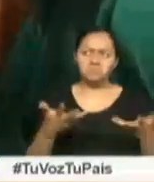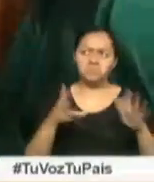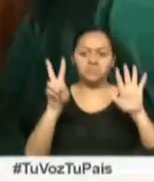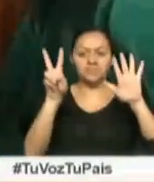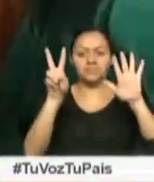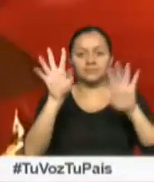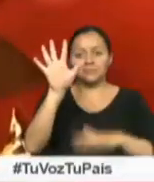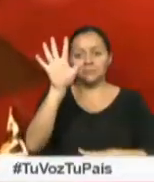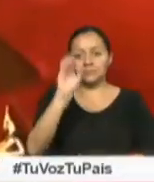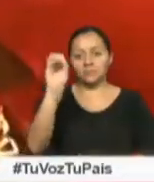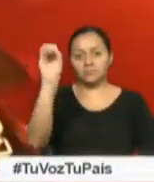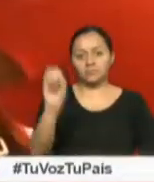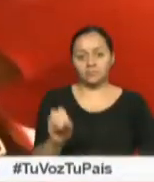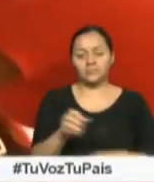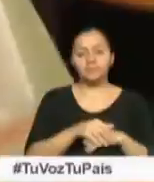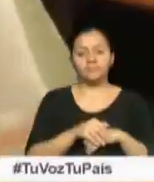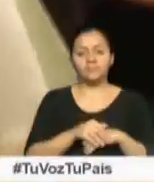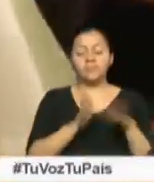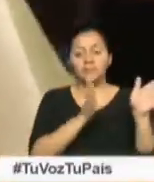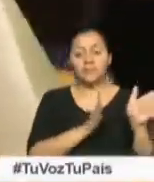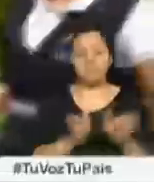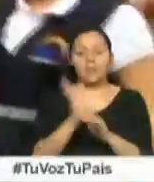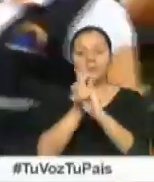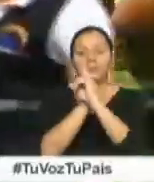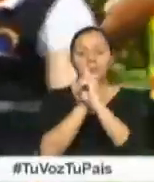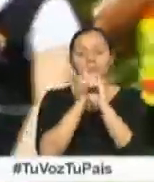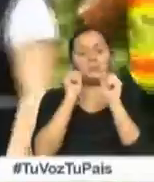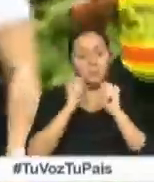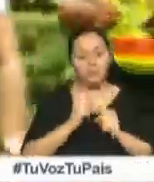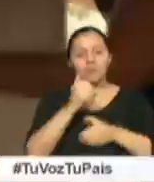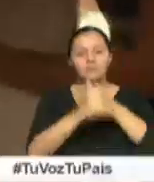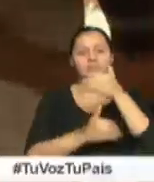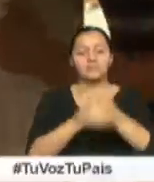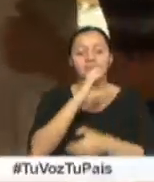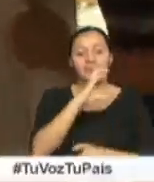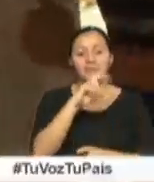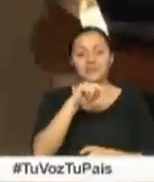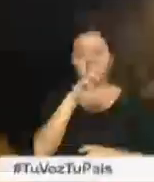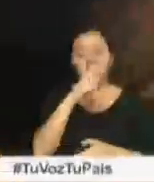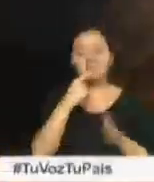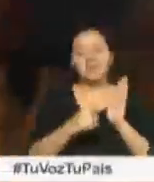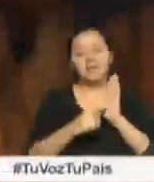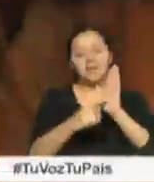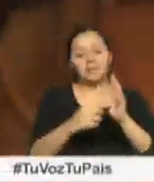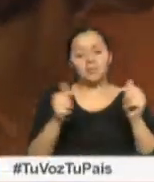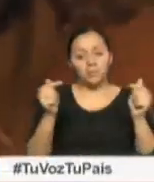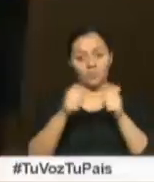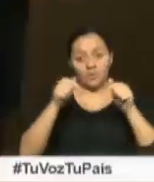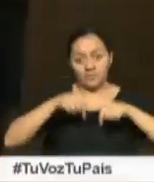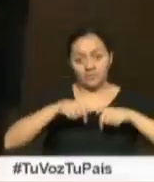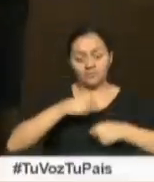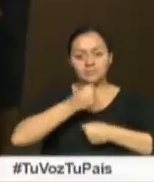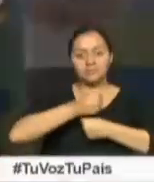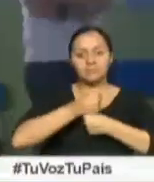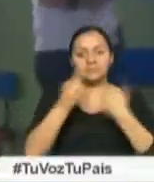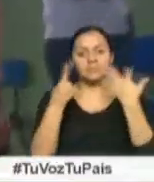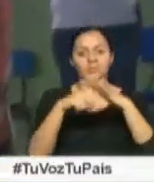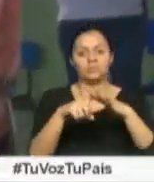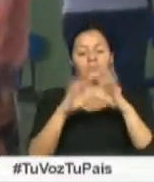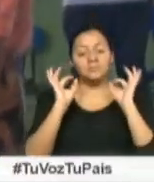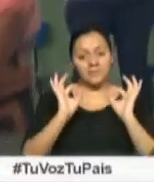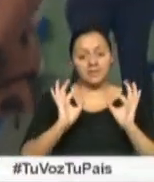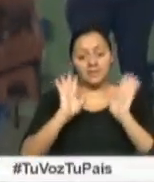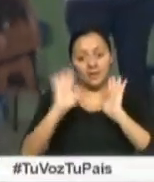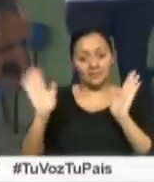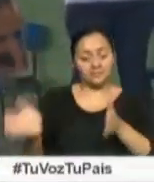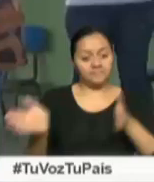75%, política institucional que ha permitido que el CNE sea un referente en la región en políticas de inclusión. De